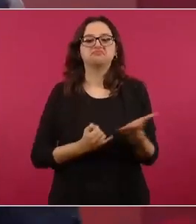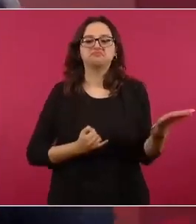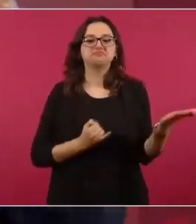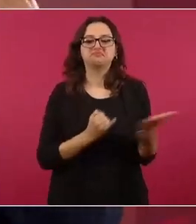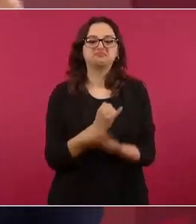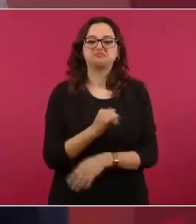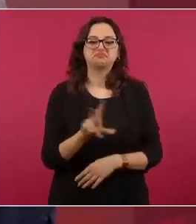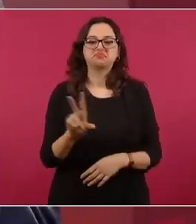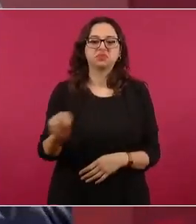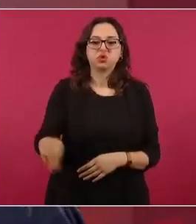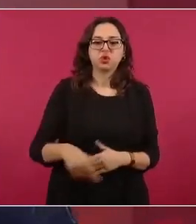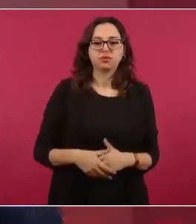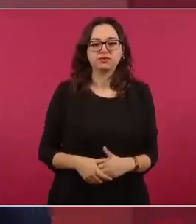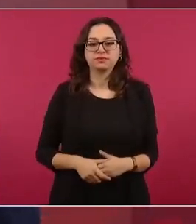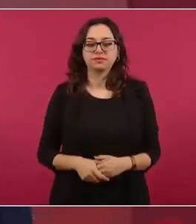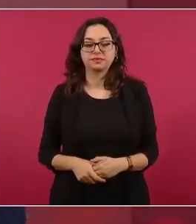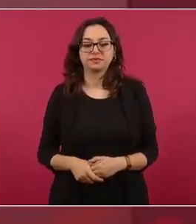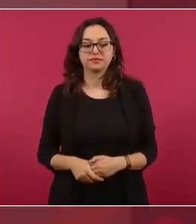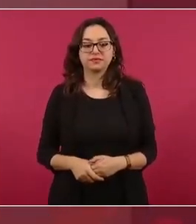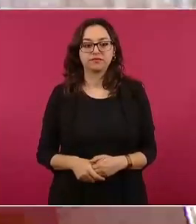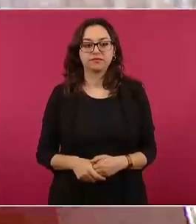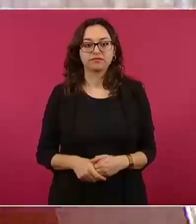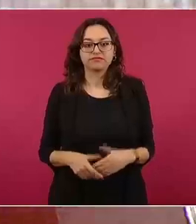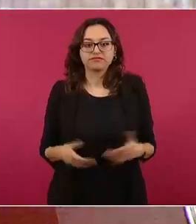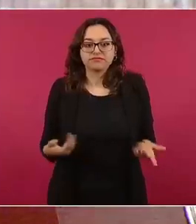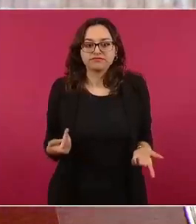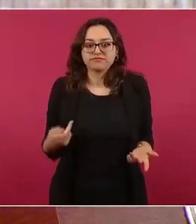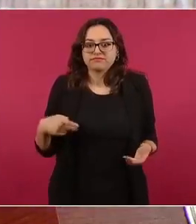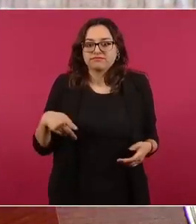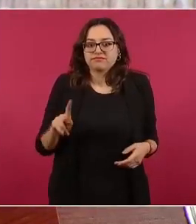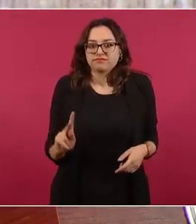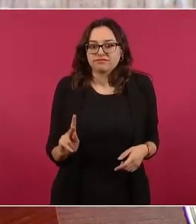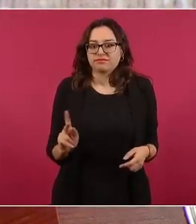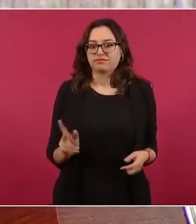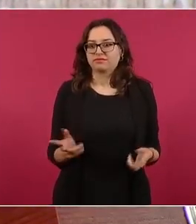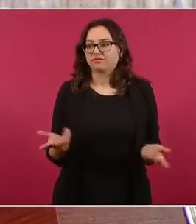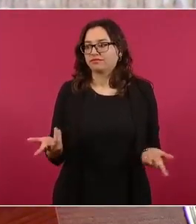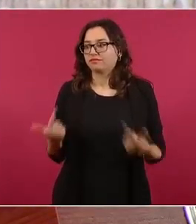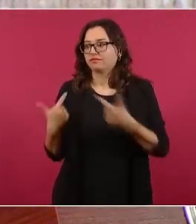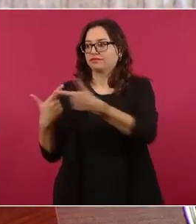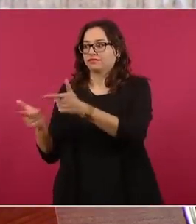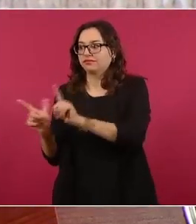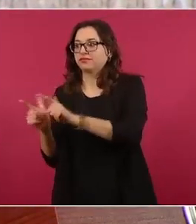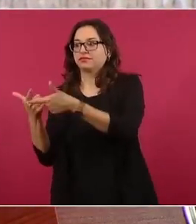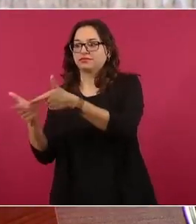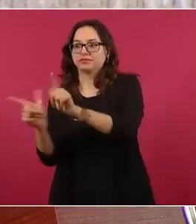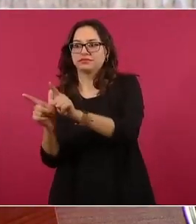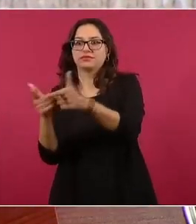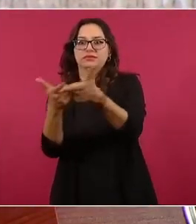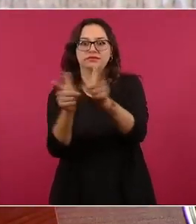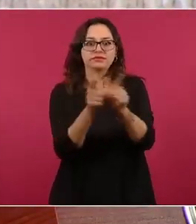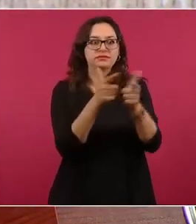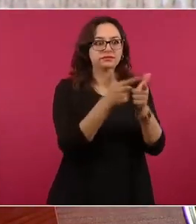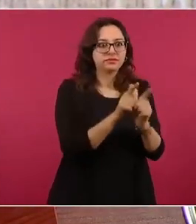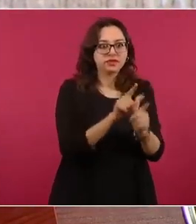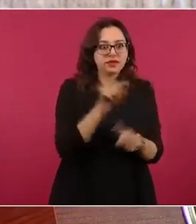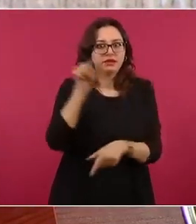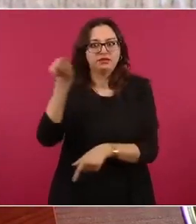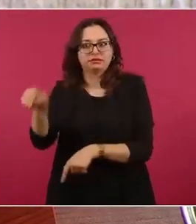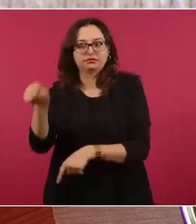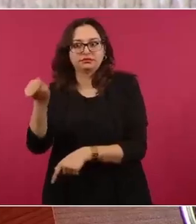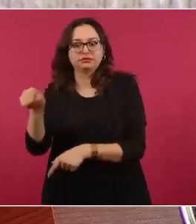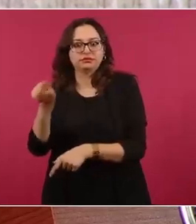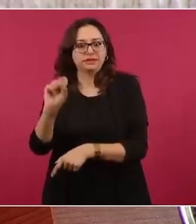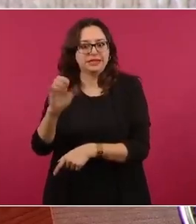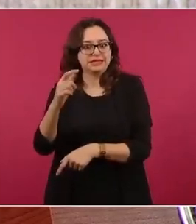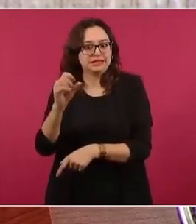pero ya había una situación de mucha presión.